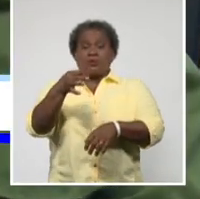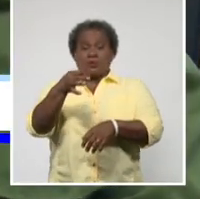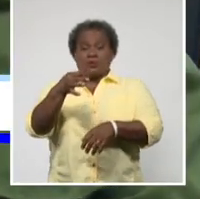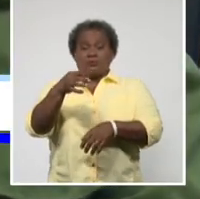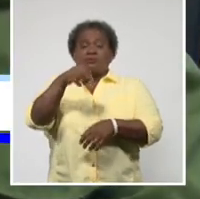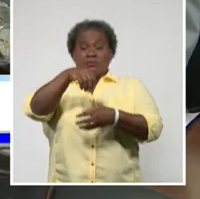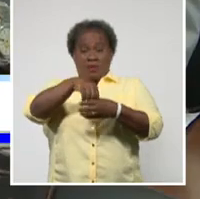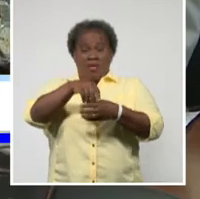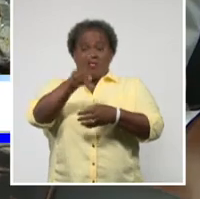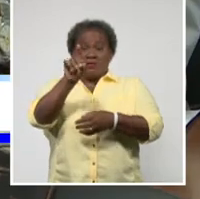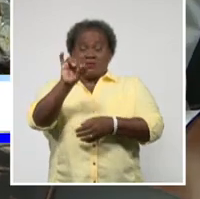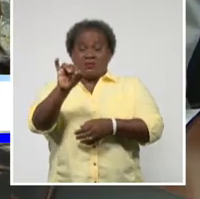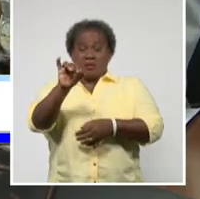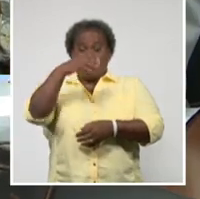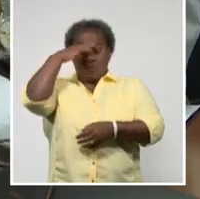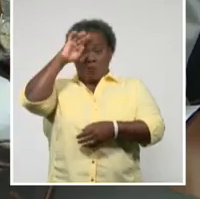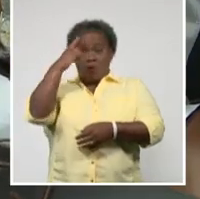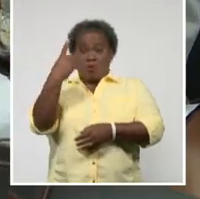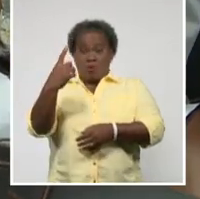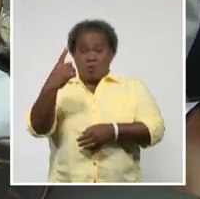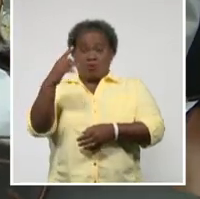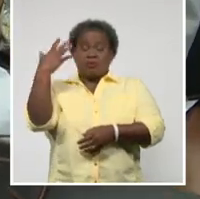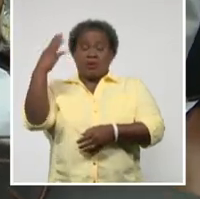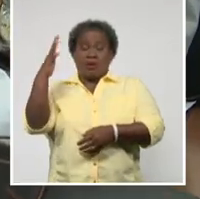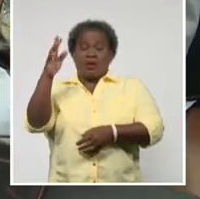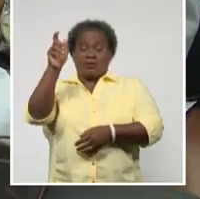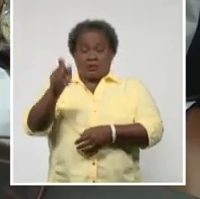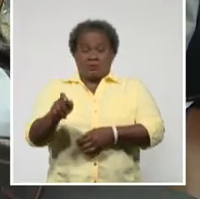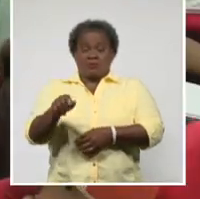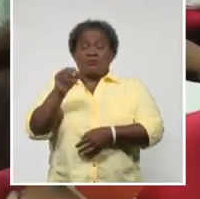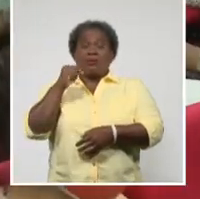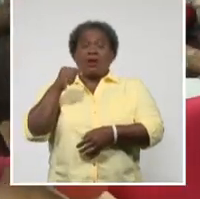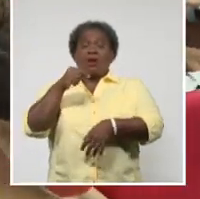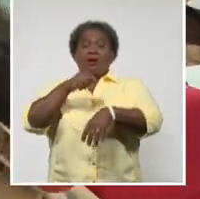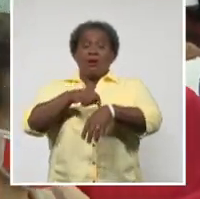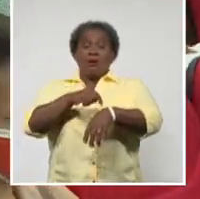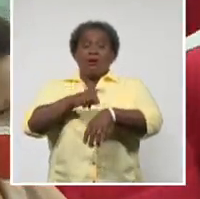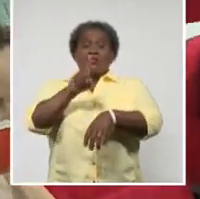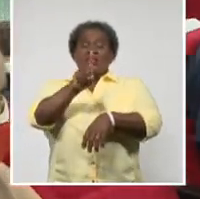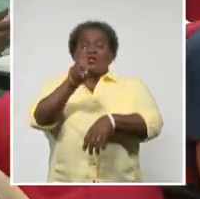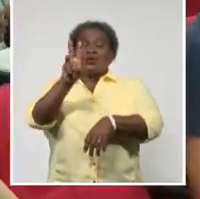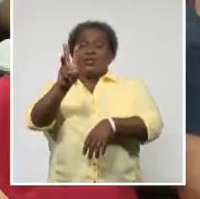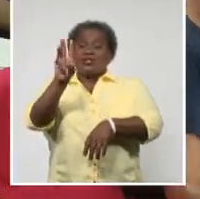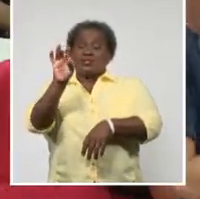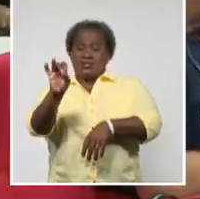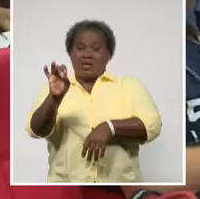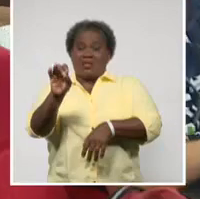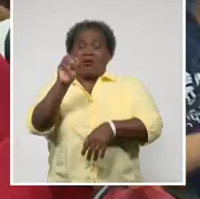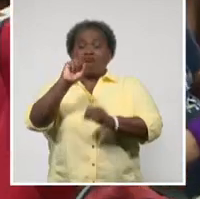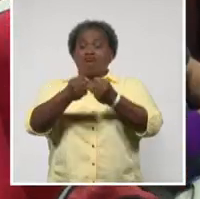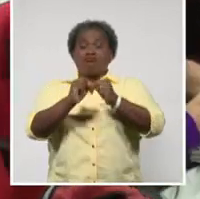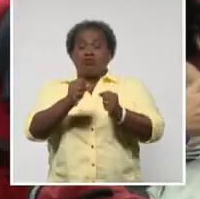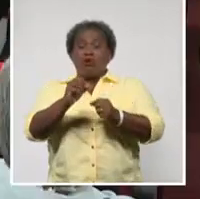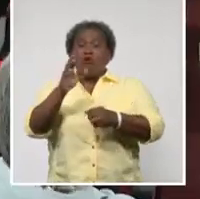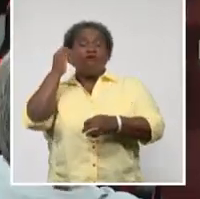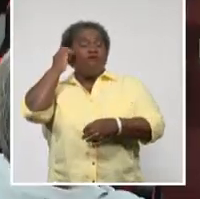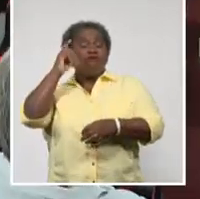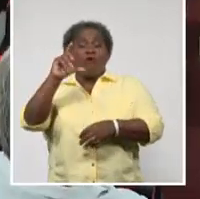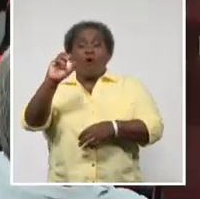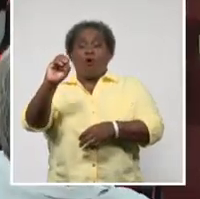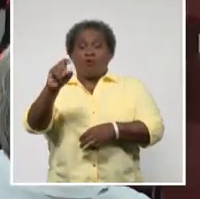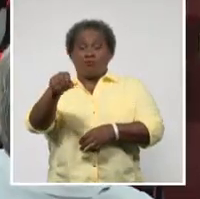ellos 16 cubanos y un extranjero. Hasta el momento se mantienen abiertos 137 controles de focos, a los cuales